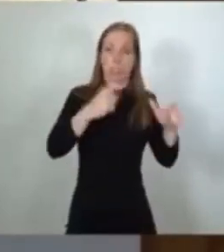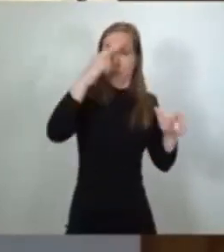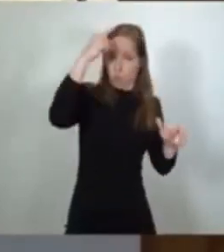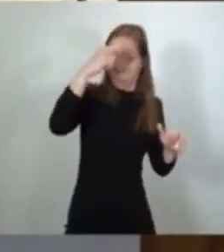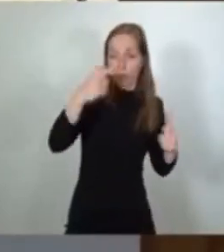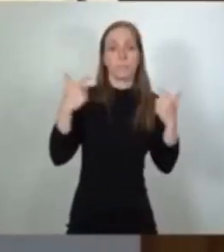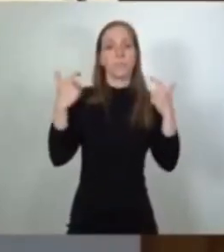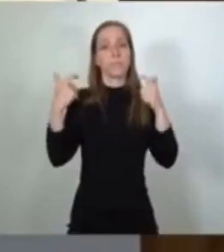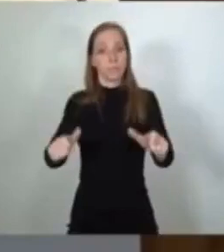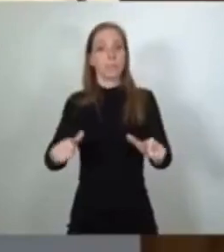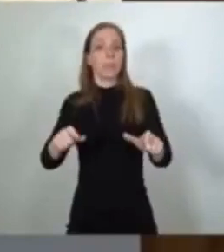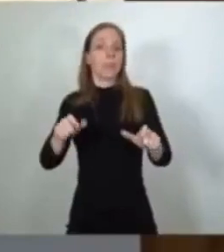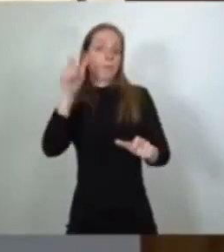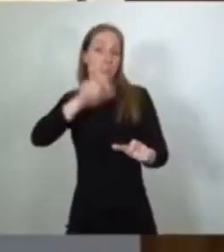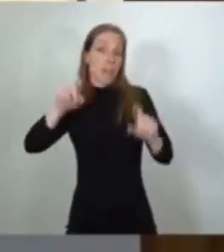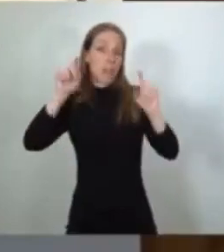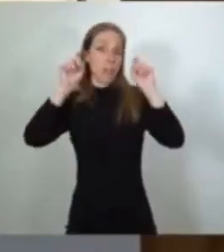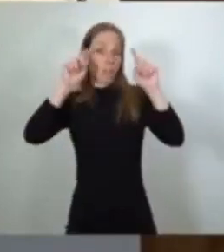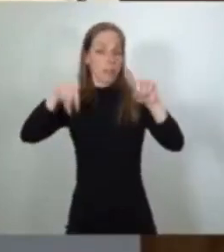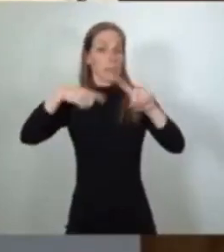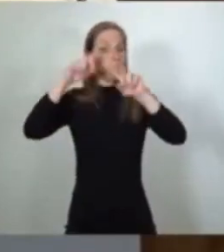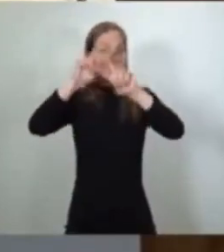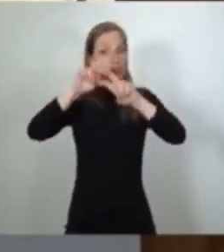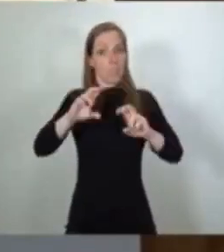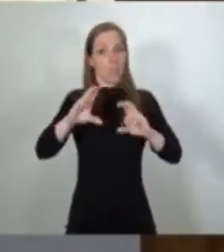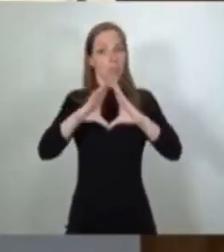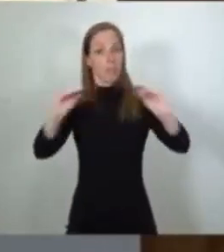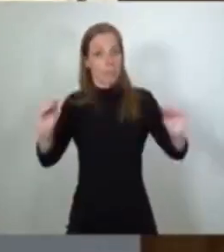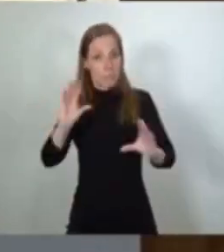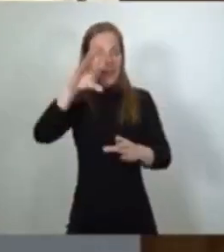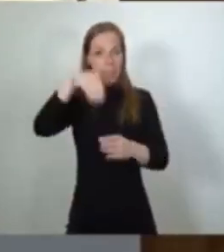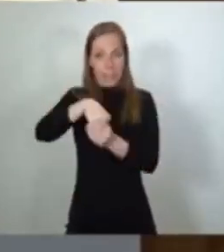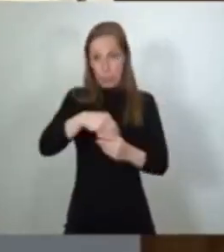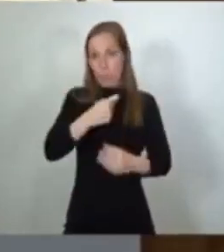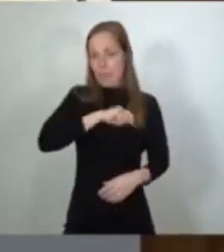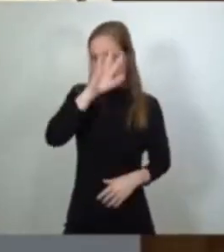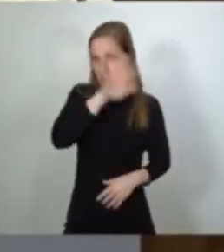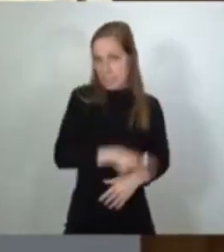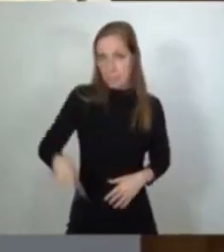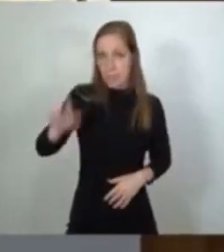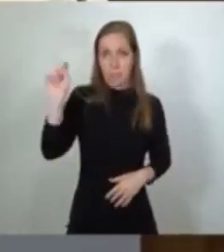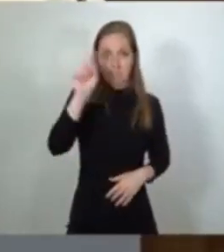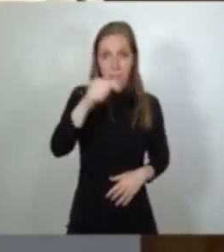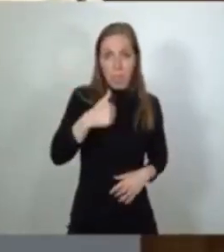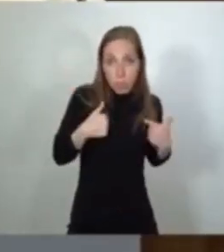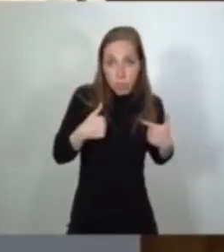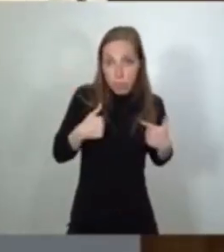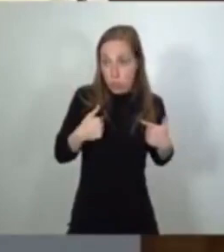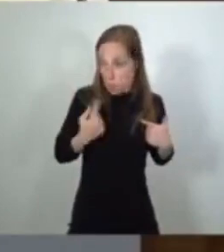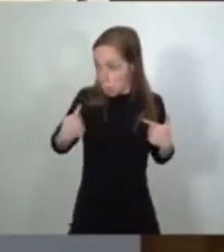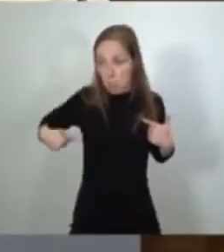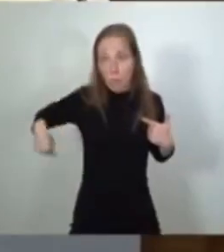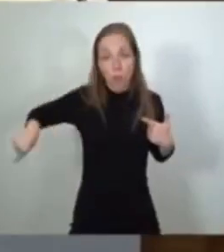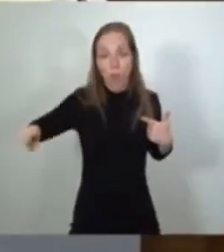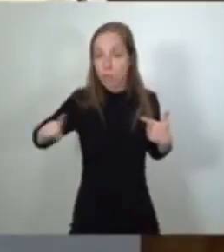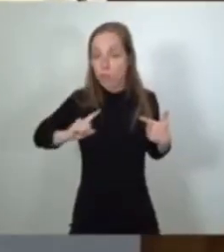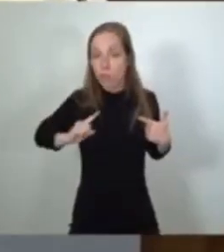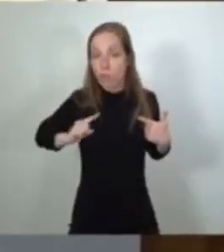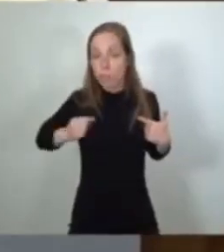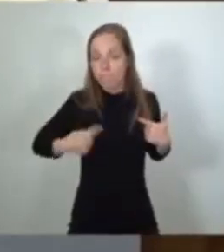personal docente e investigador de las universidades españolas. Ni yo ni ninguno de los que estábamos allí